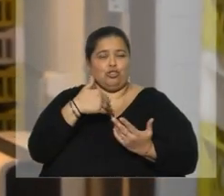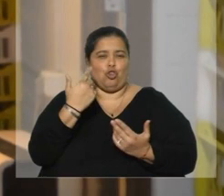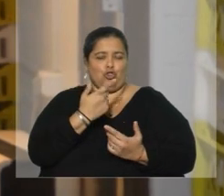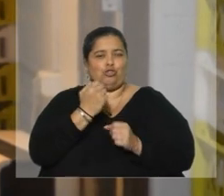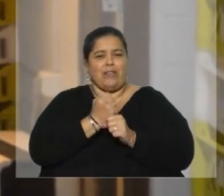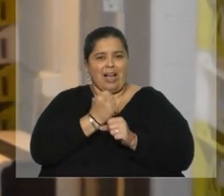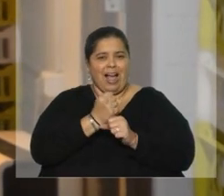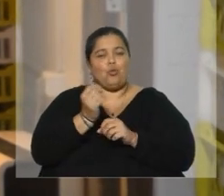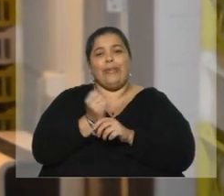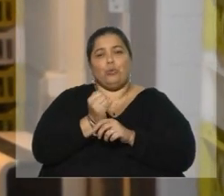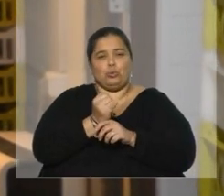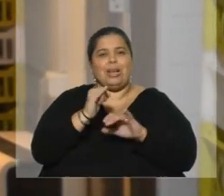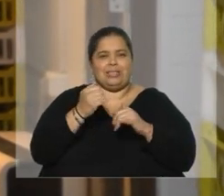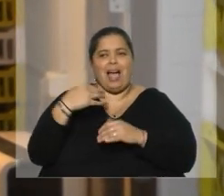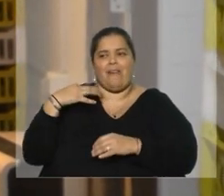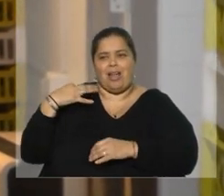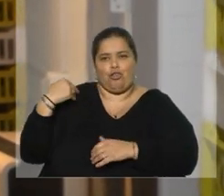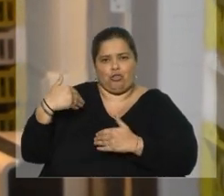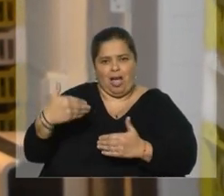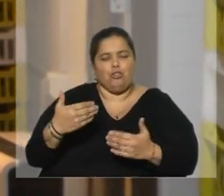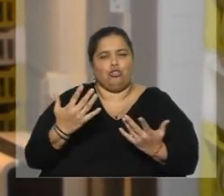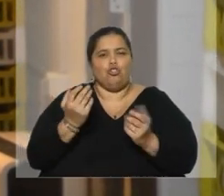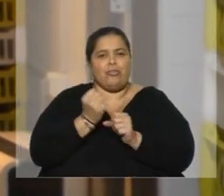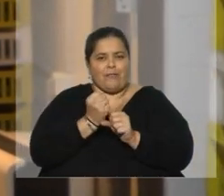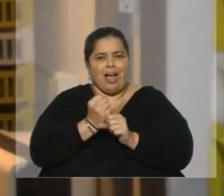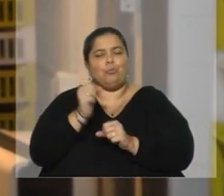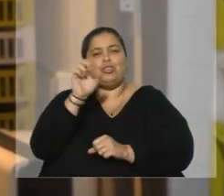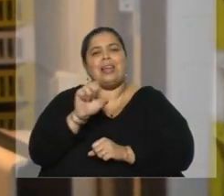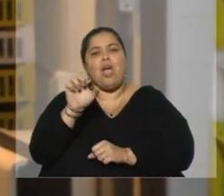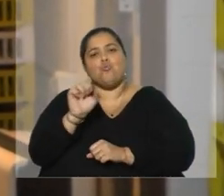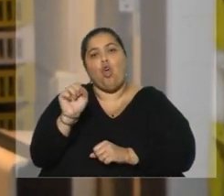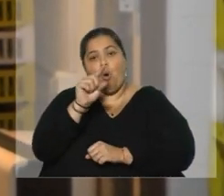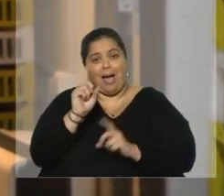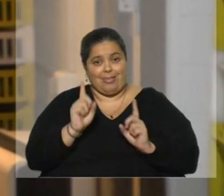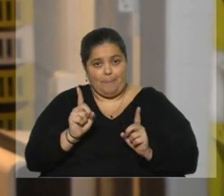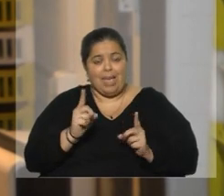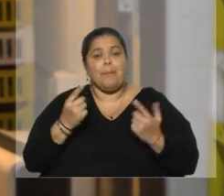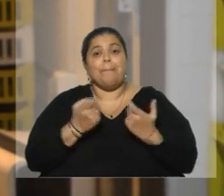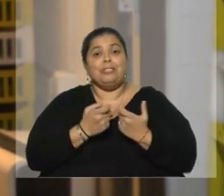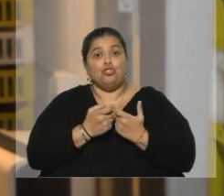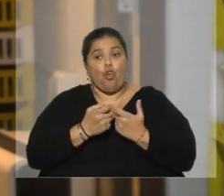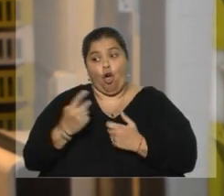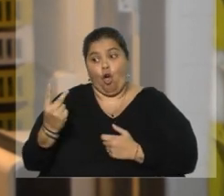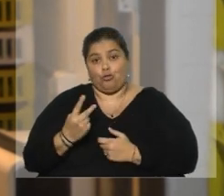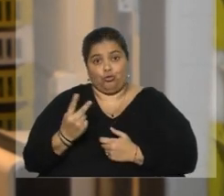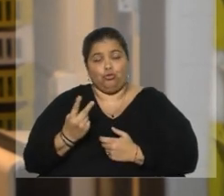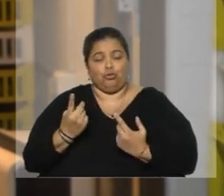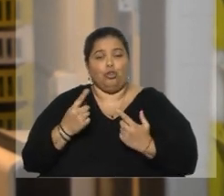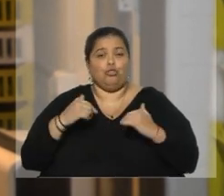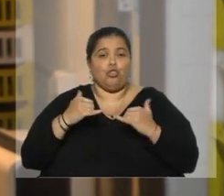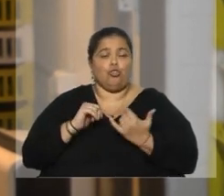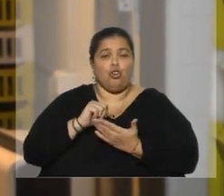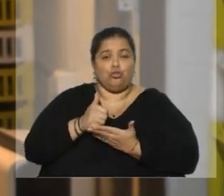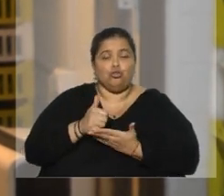cuantos años, tuvimos la oportunidad de trabajar en Europa y con mi socio, con Stefan Van Gogh, estuvimos